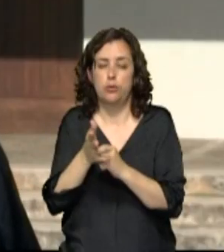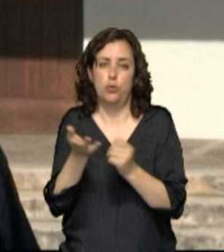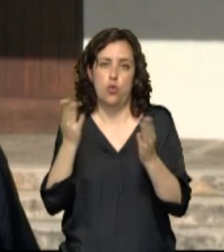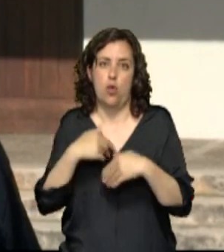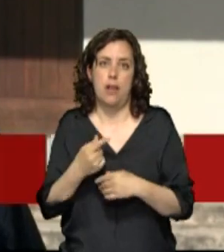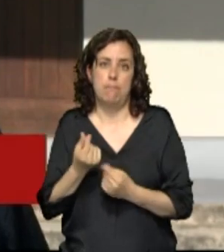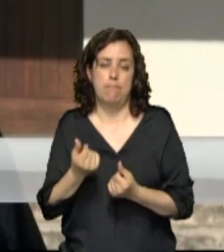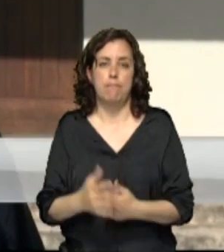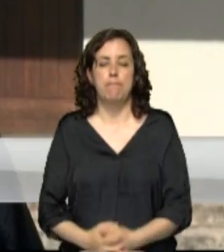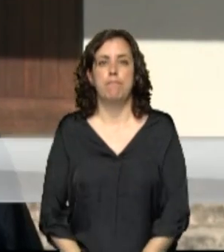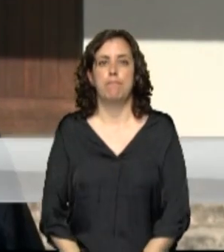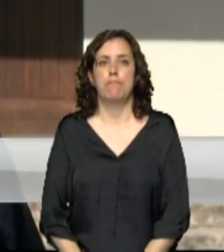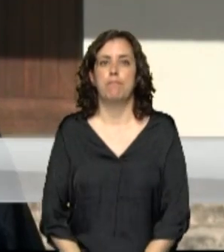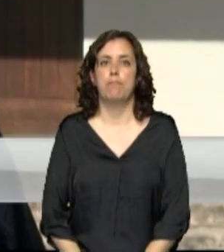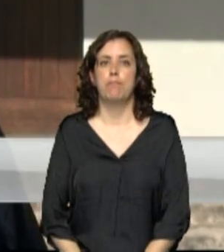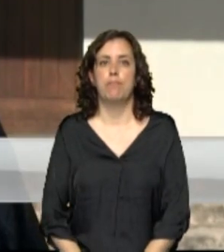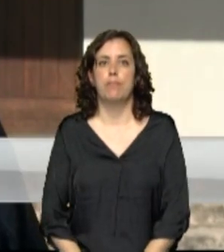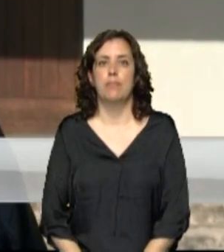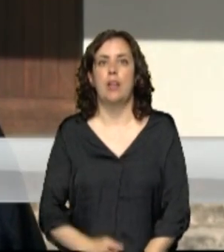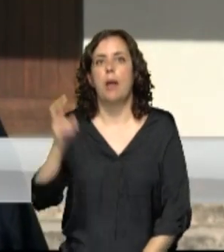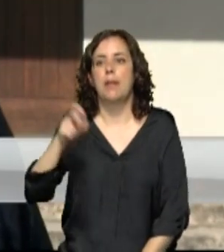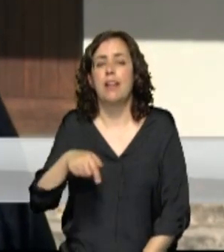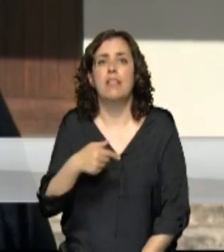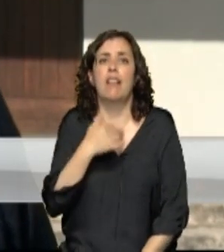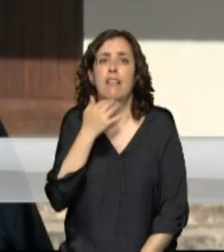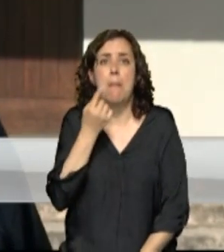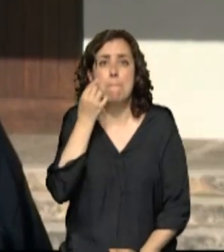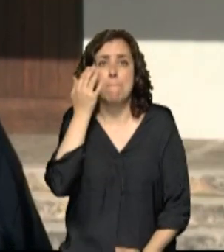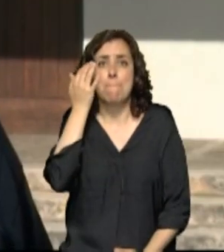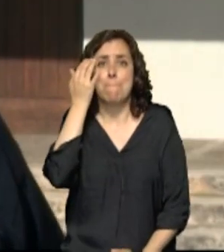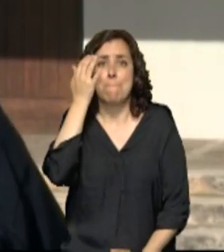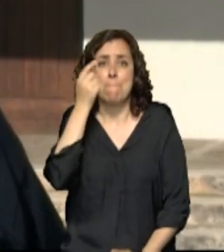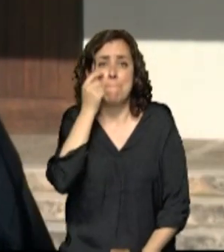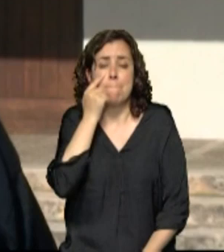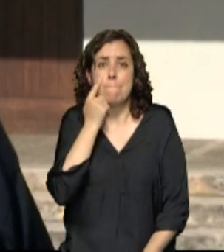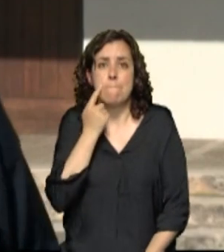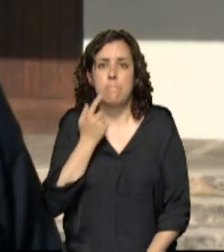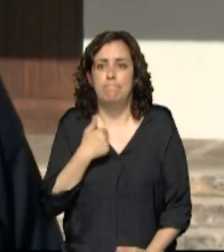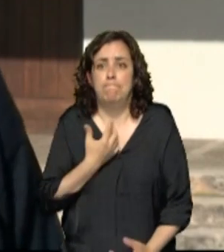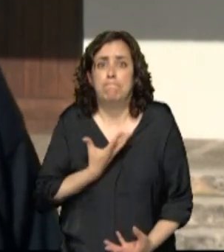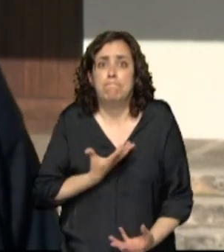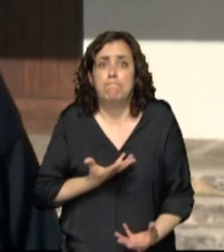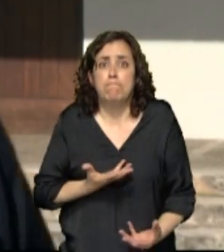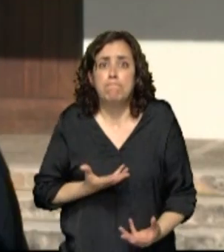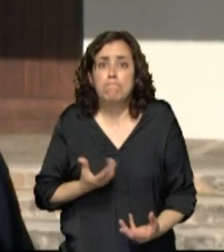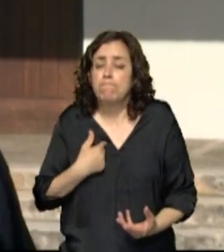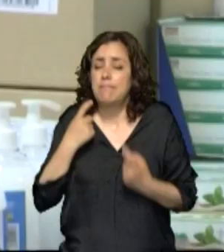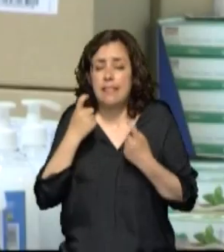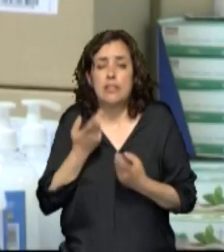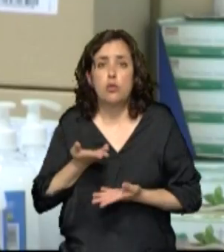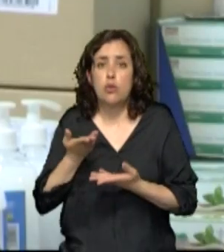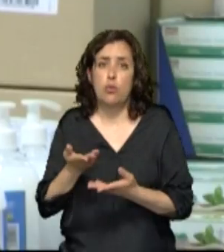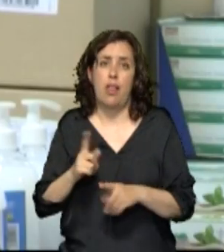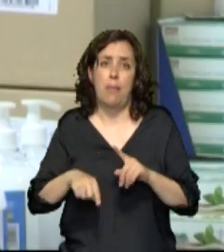Acuden aquí casi medio llorando y entonces se te cae el alma a los pies e intentas ayudar en lo que puedes.